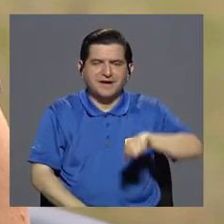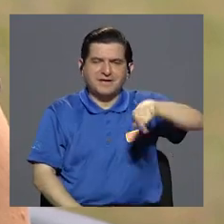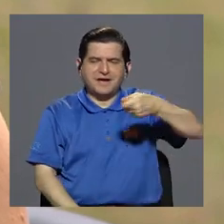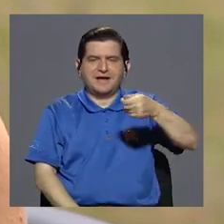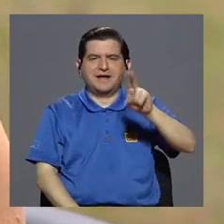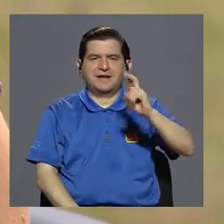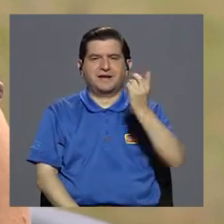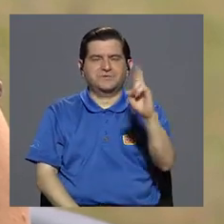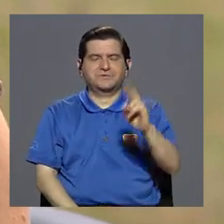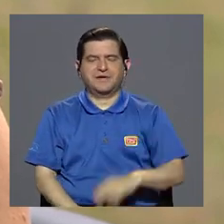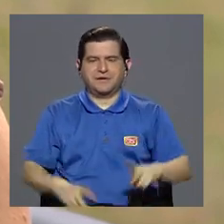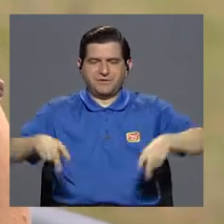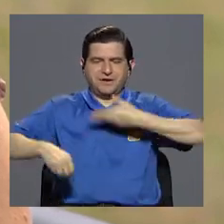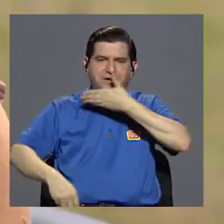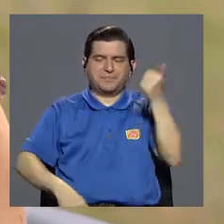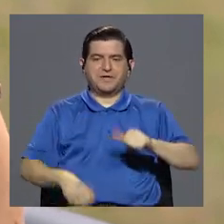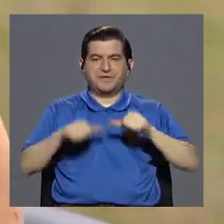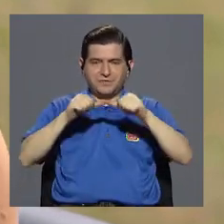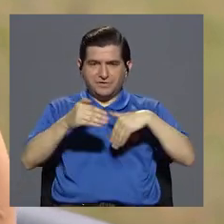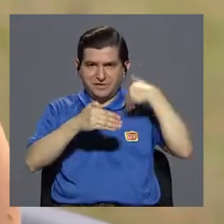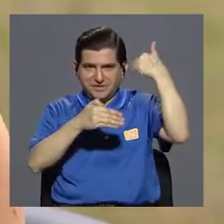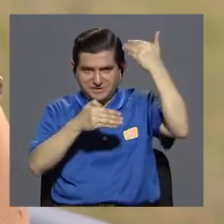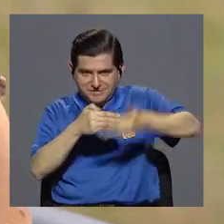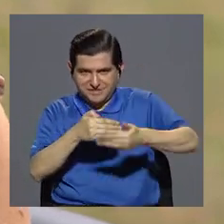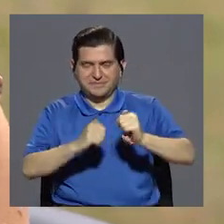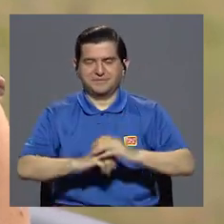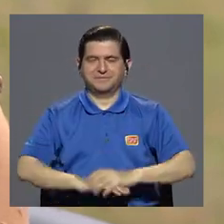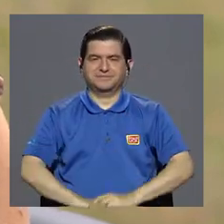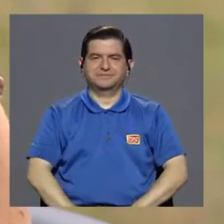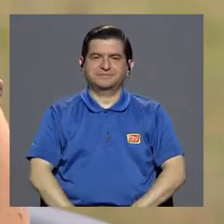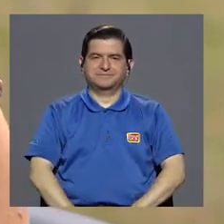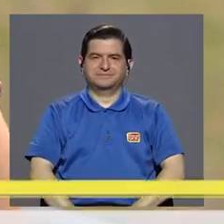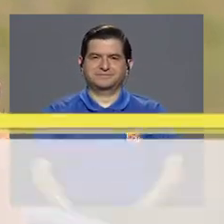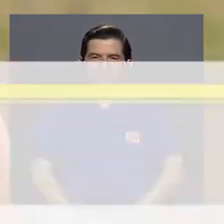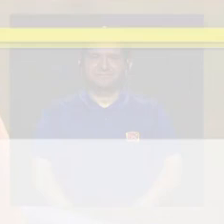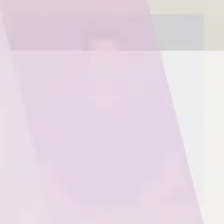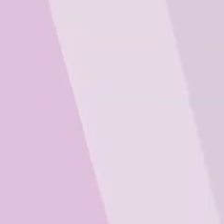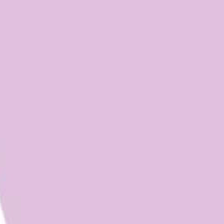Canal UCR y de Vivir Mejor y estamos de regreso con ustedes en un par de minutos.